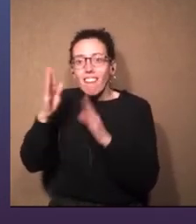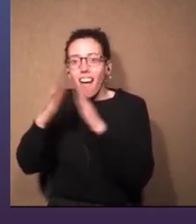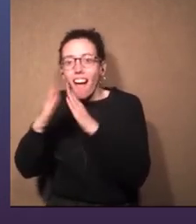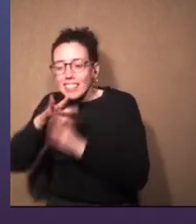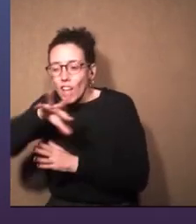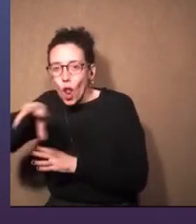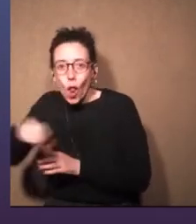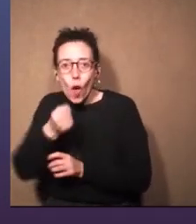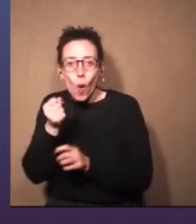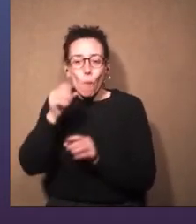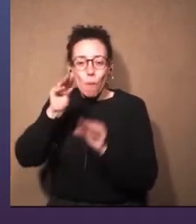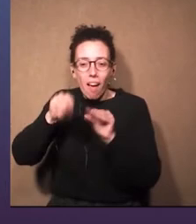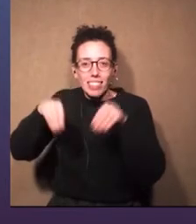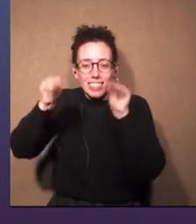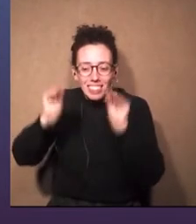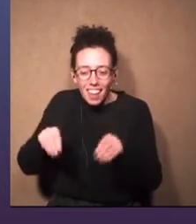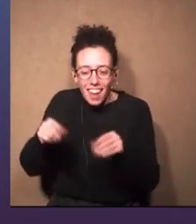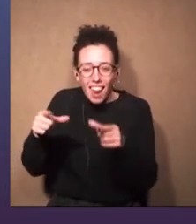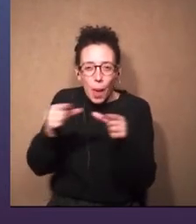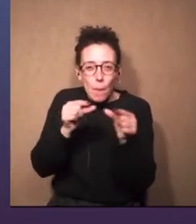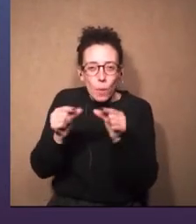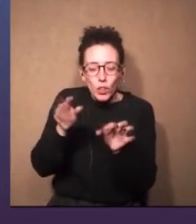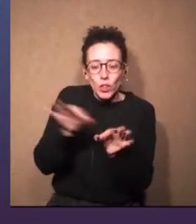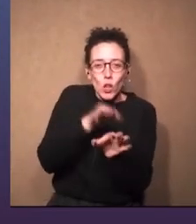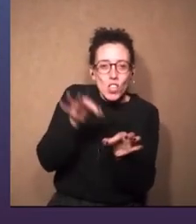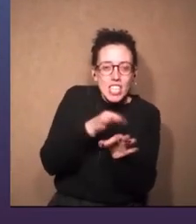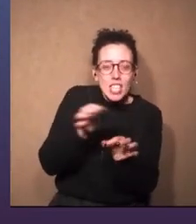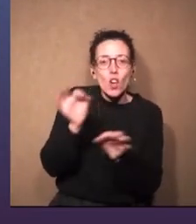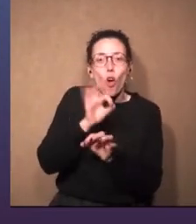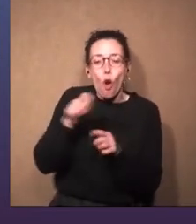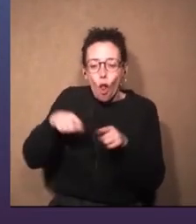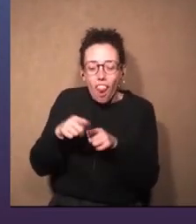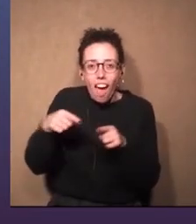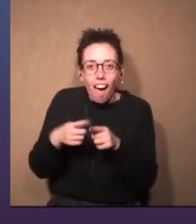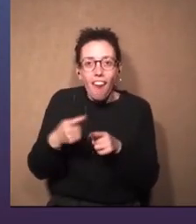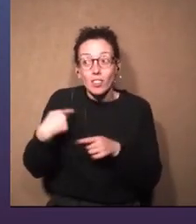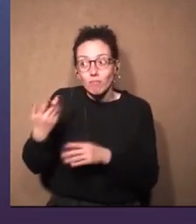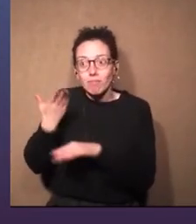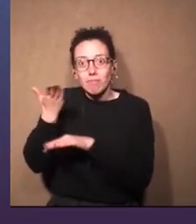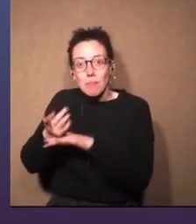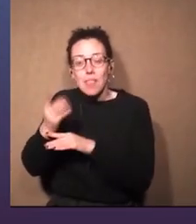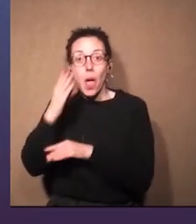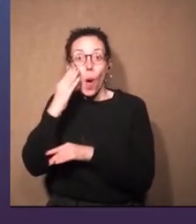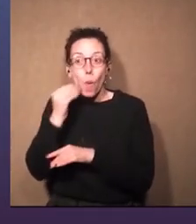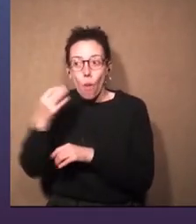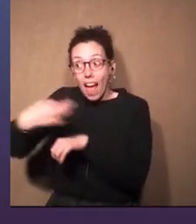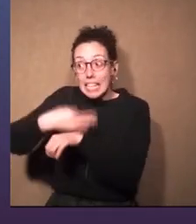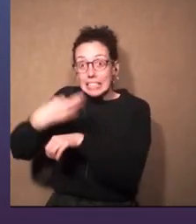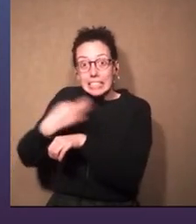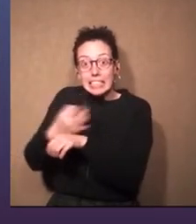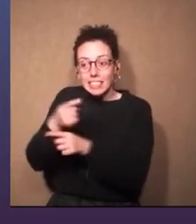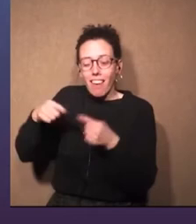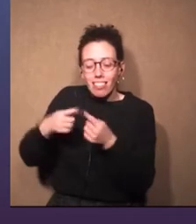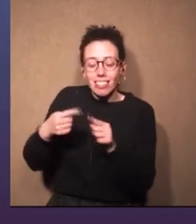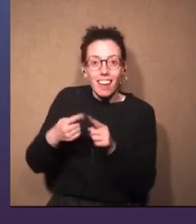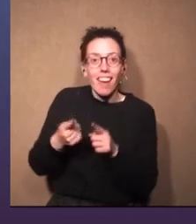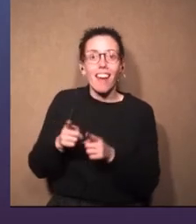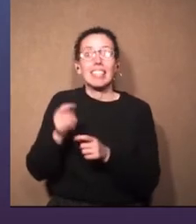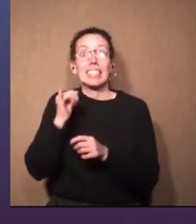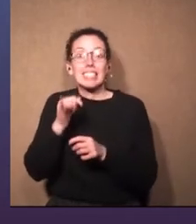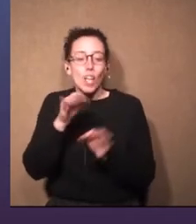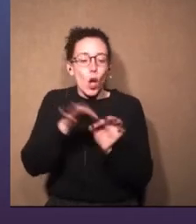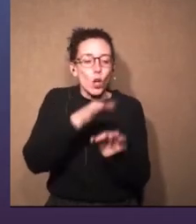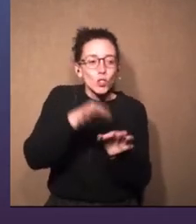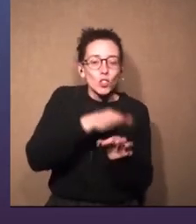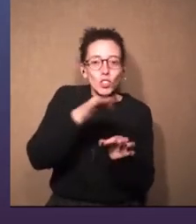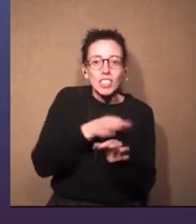retazos de tela, hilo, lana. Le pedí a mi abuela que me enseñe a tejer. Y sí, le